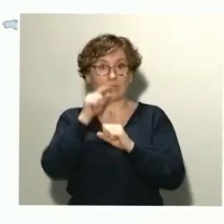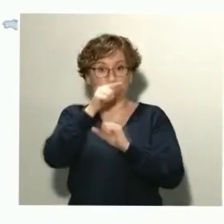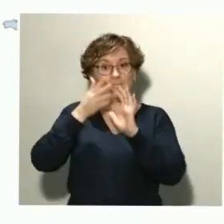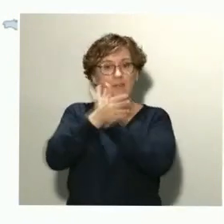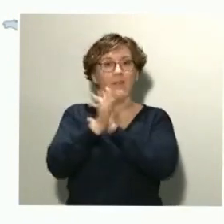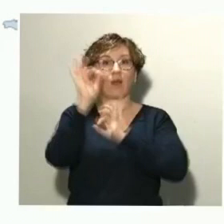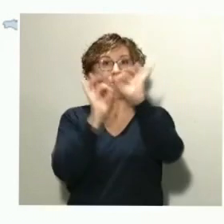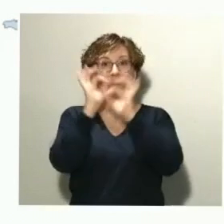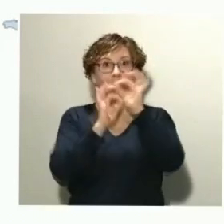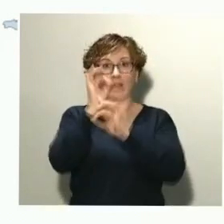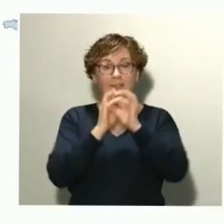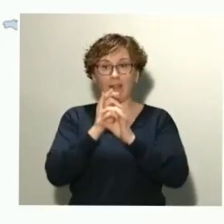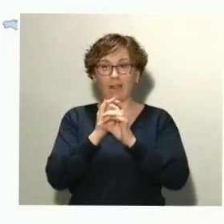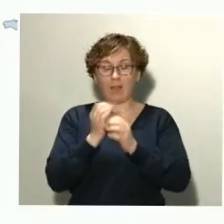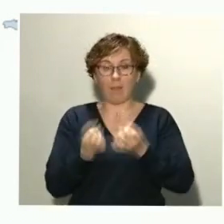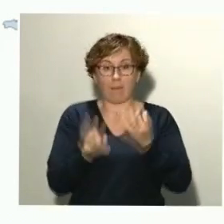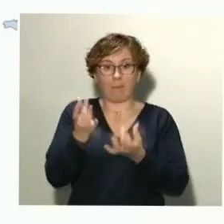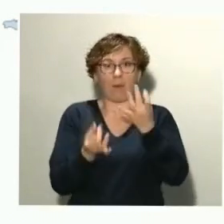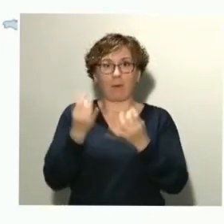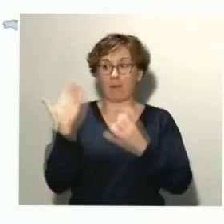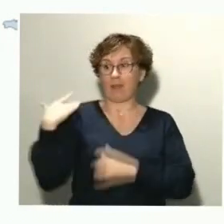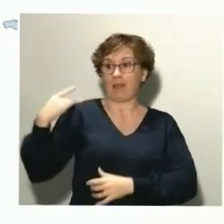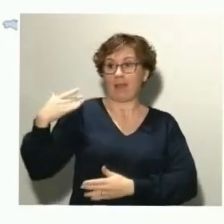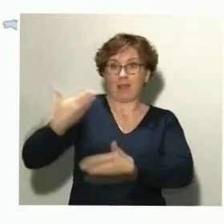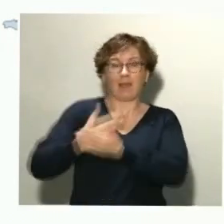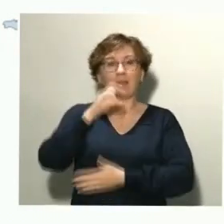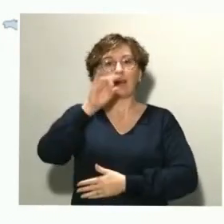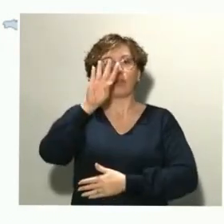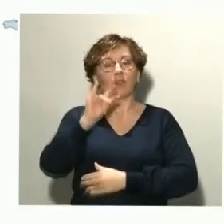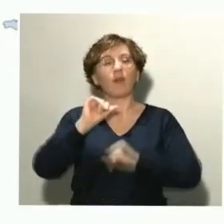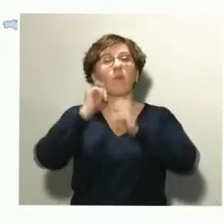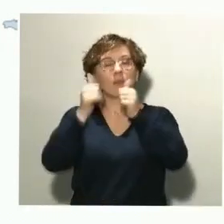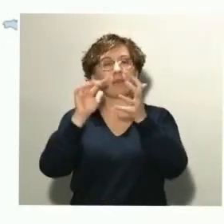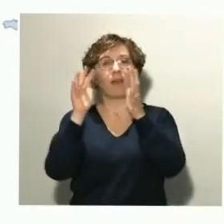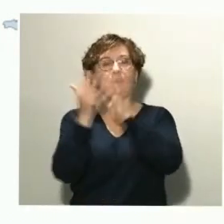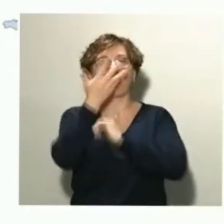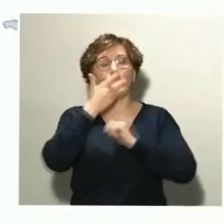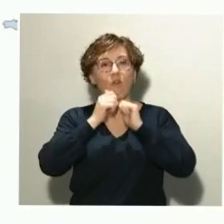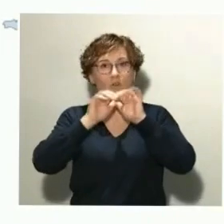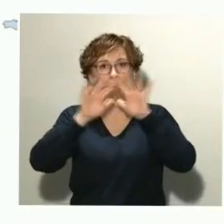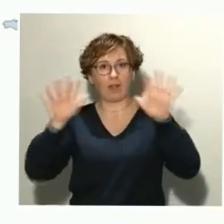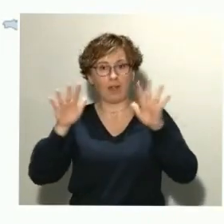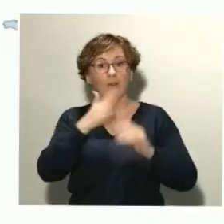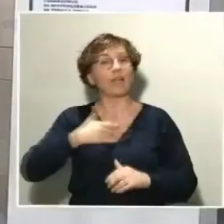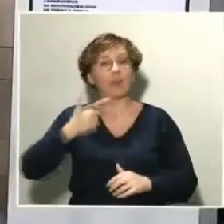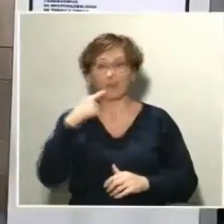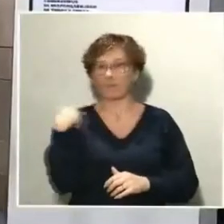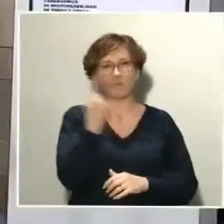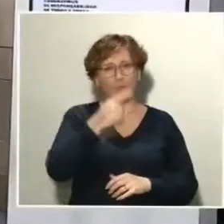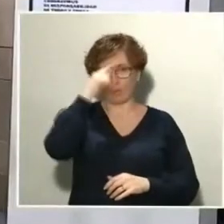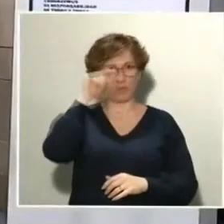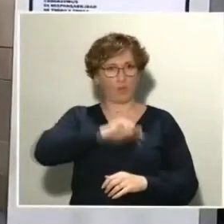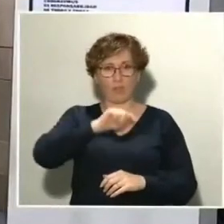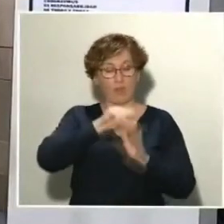14 días, vayan aclarándose. Esto solo lo conseguiremos si estamos todos concienciados de que las medidas que se han impuesto son útiles